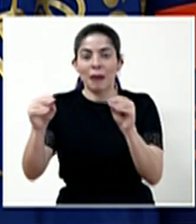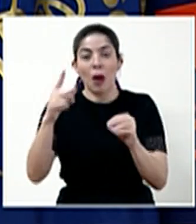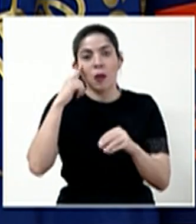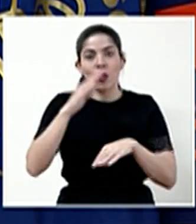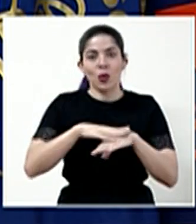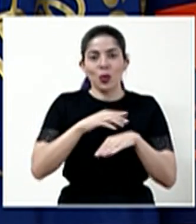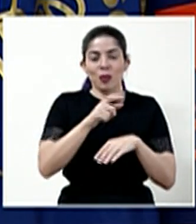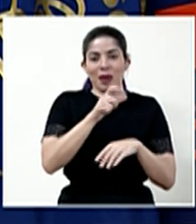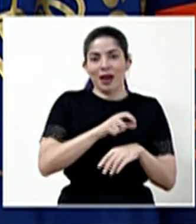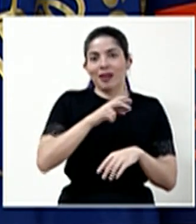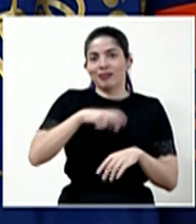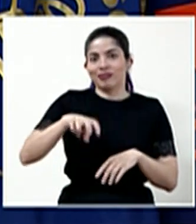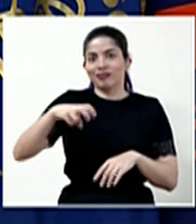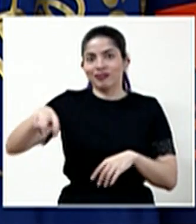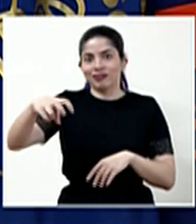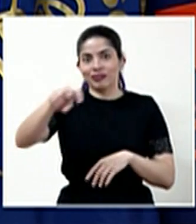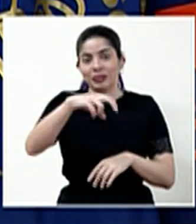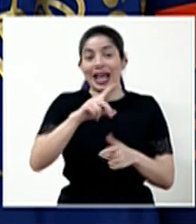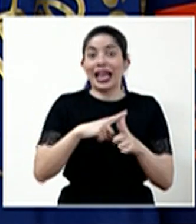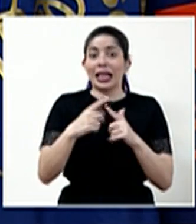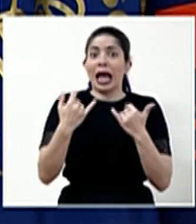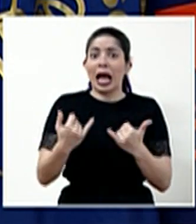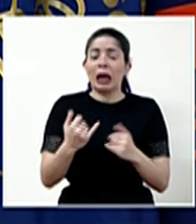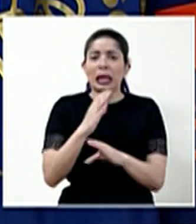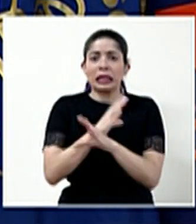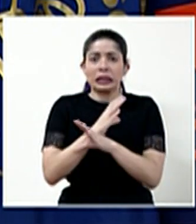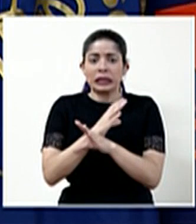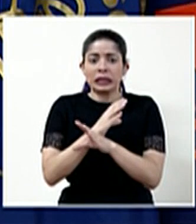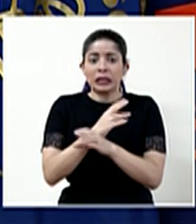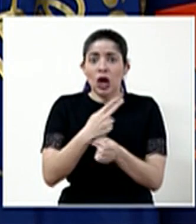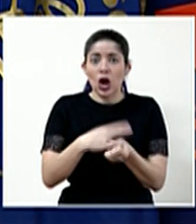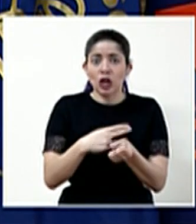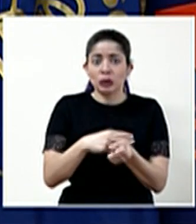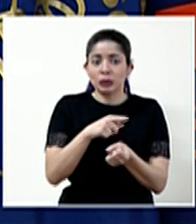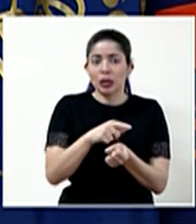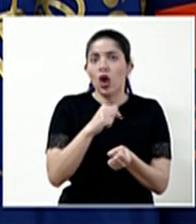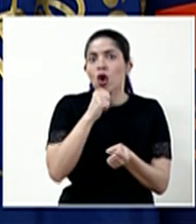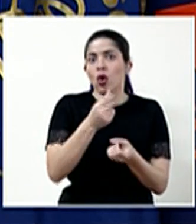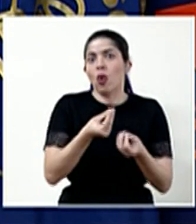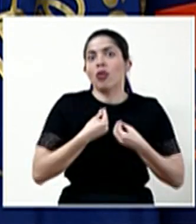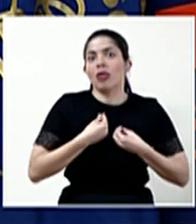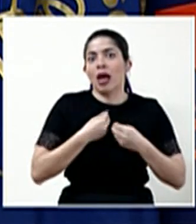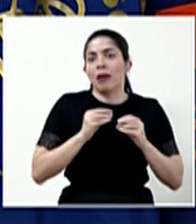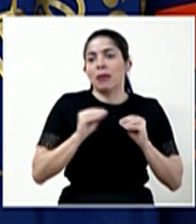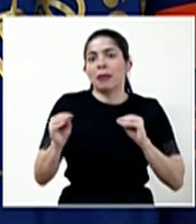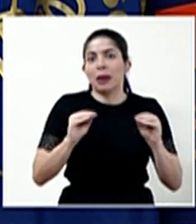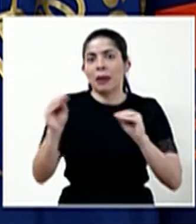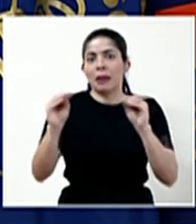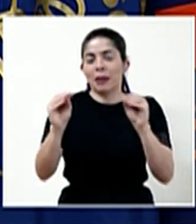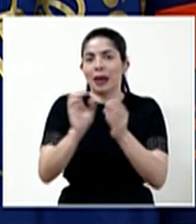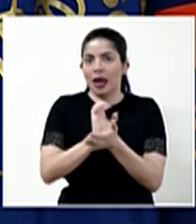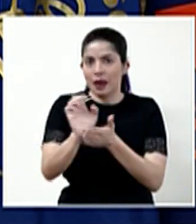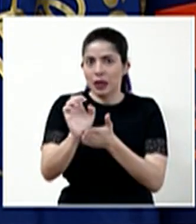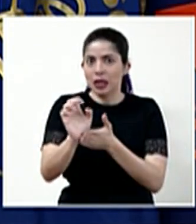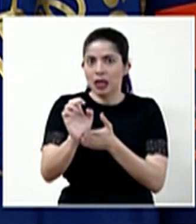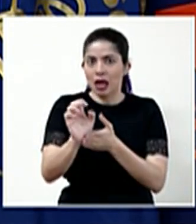de que nuestros hospitales no sean focos de contagio. Al igual que